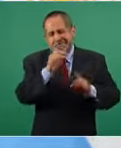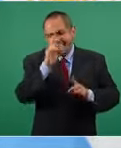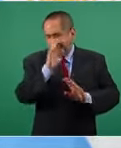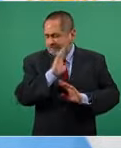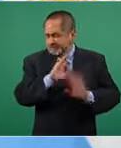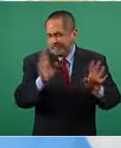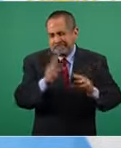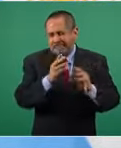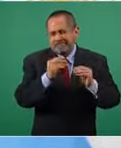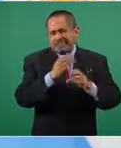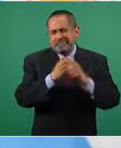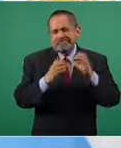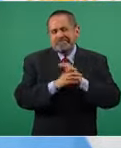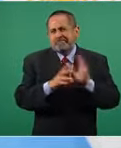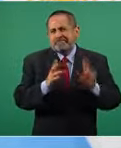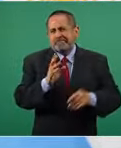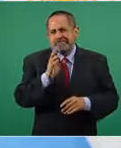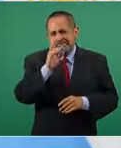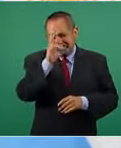muchas